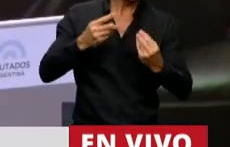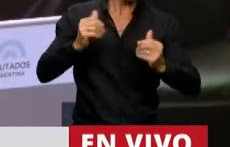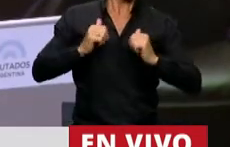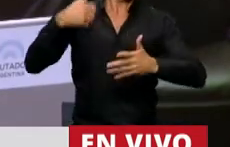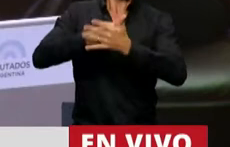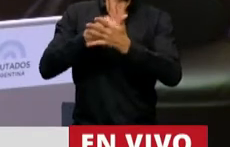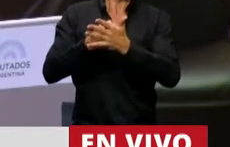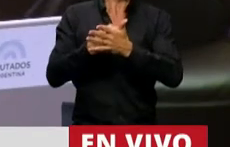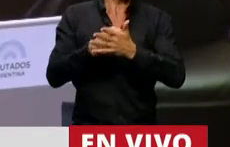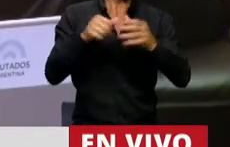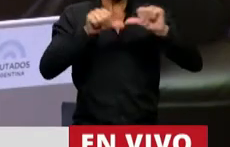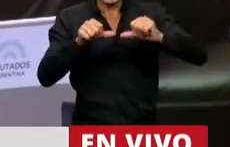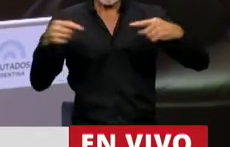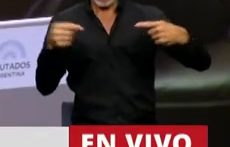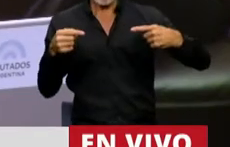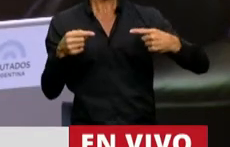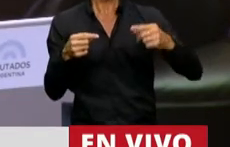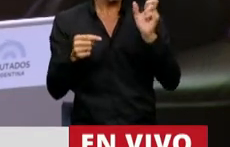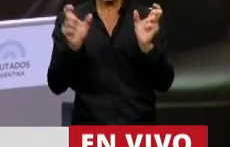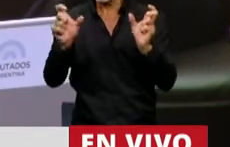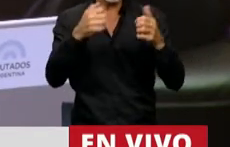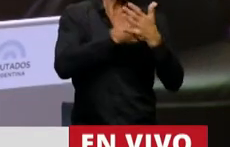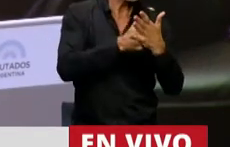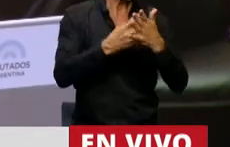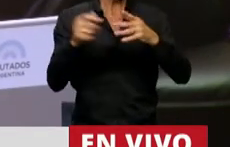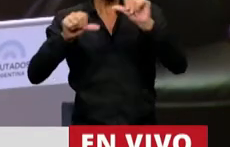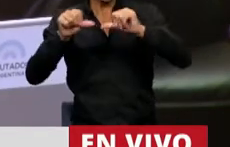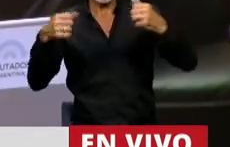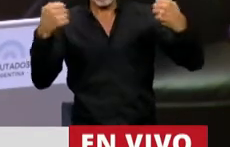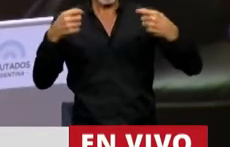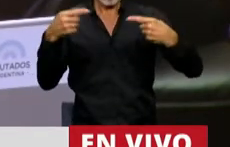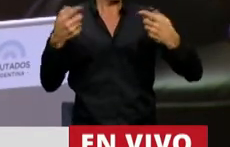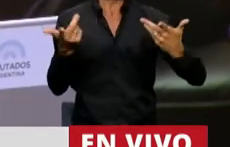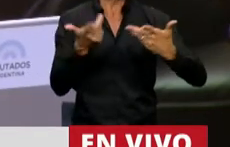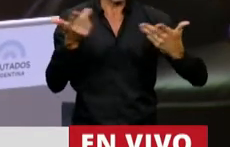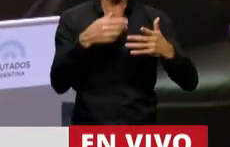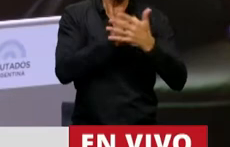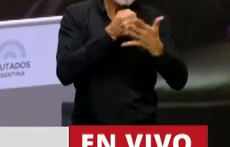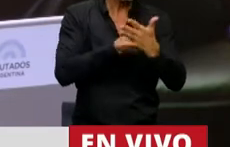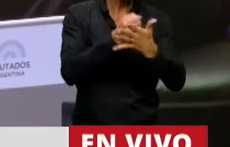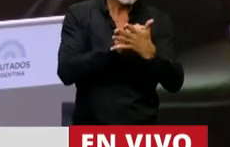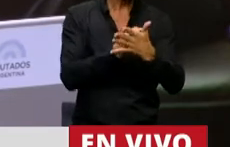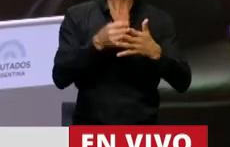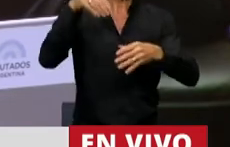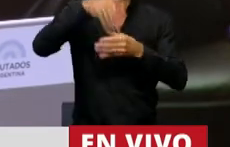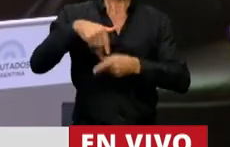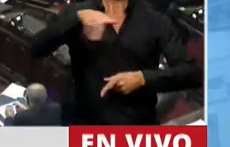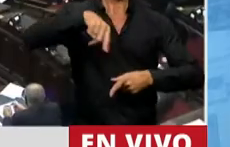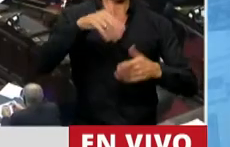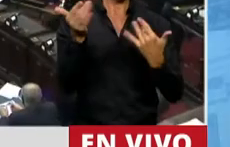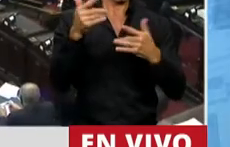porque parece que son dos palabras que no se pueden encontrar, pero es esa militancia la que hace posible esta votación.